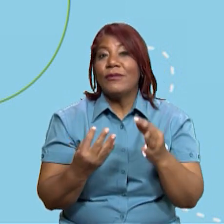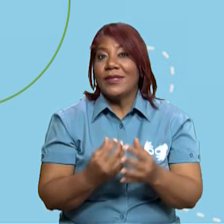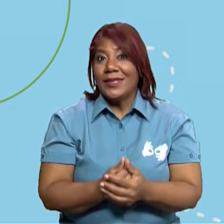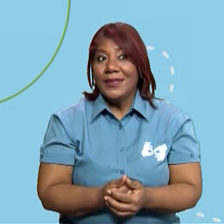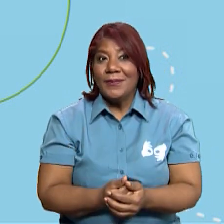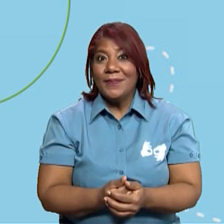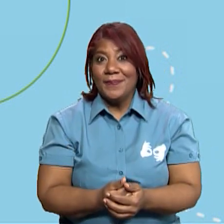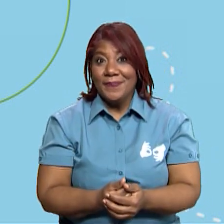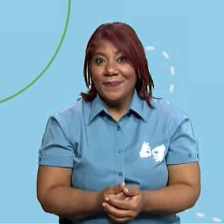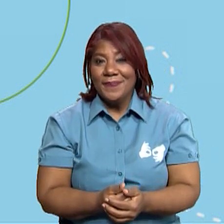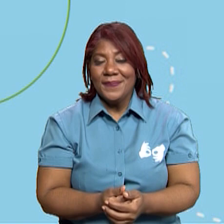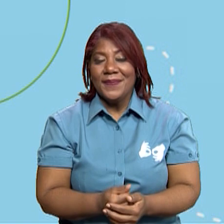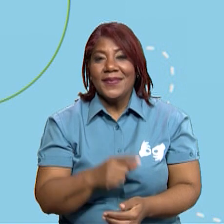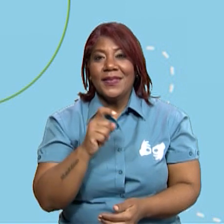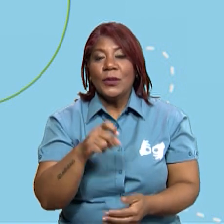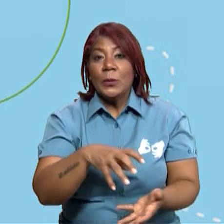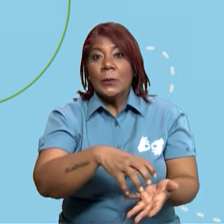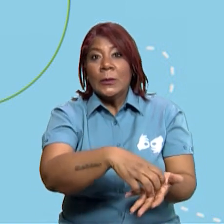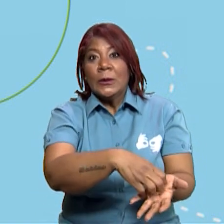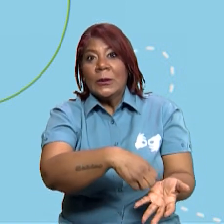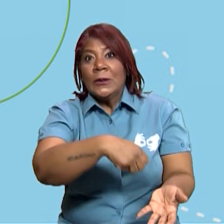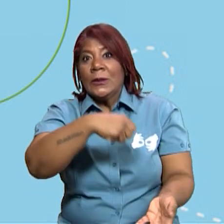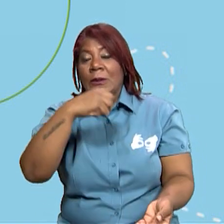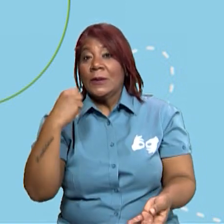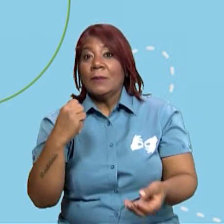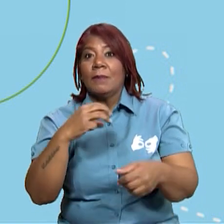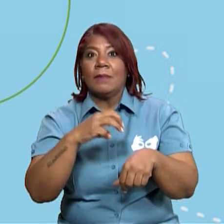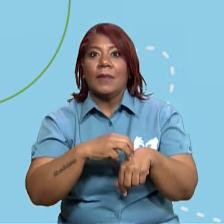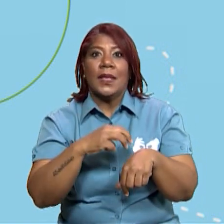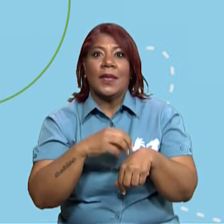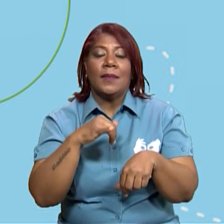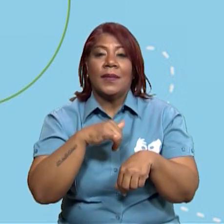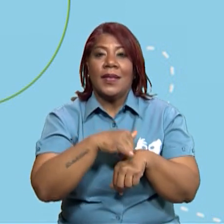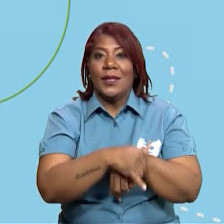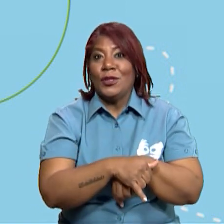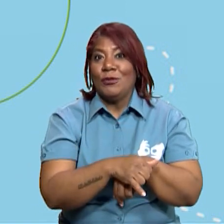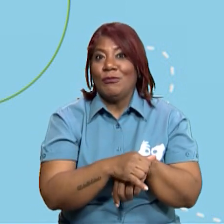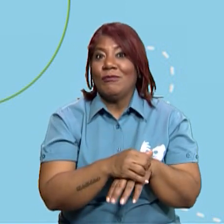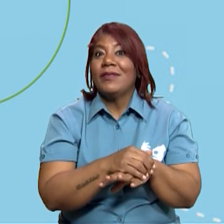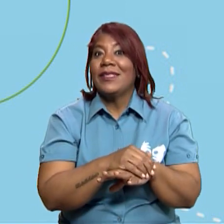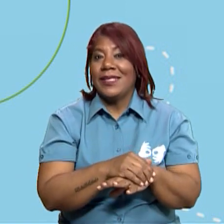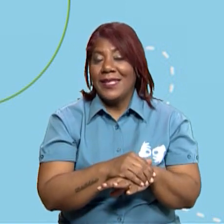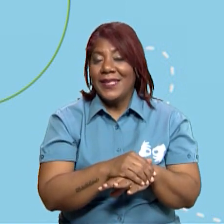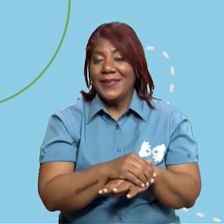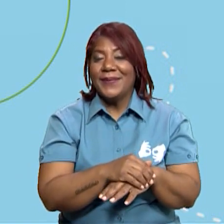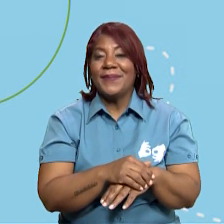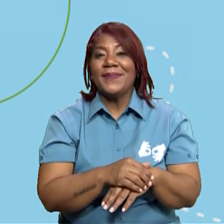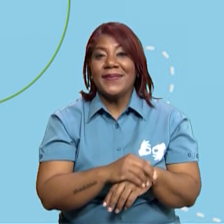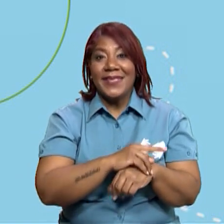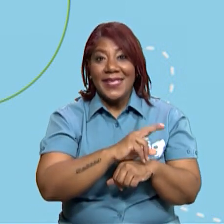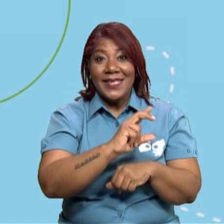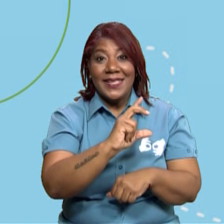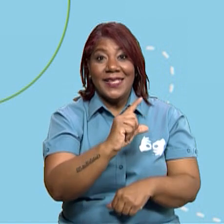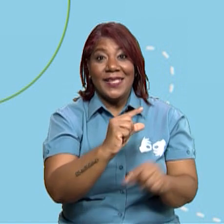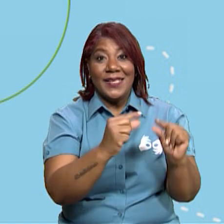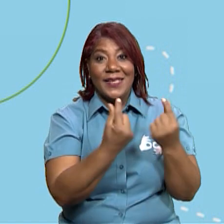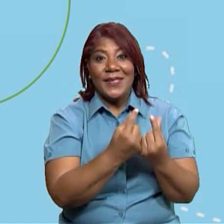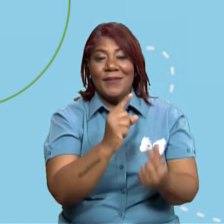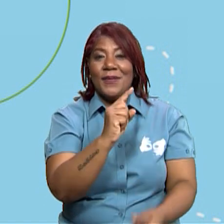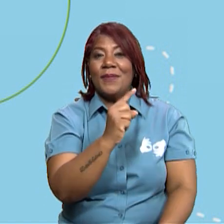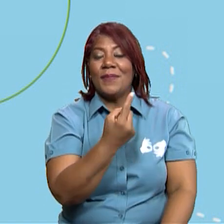siembres o que viene directamente de lo que es el productor. Esa es la materia prima.